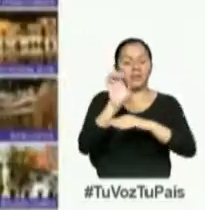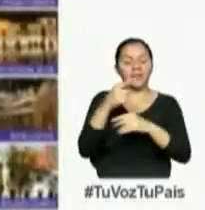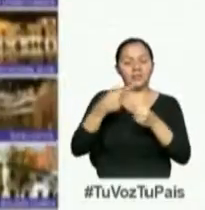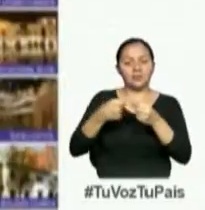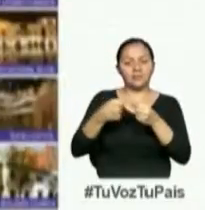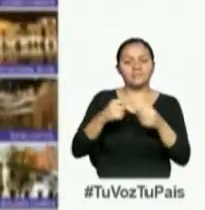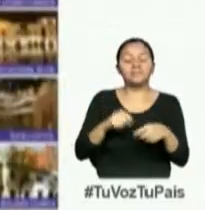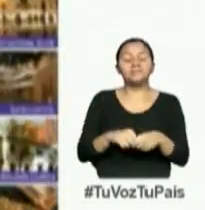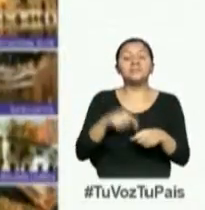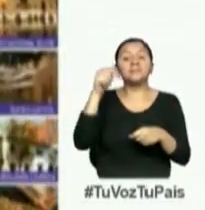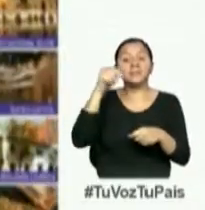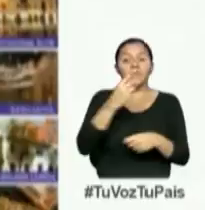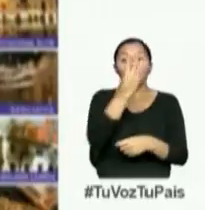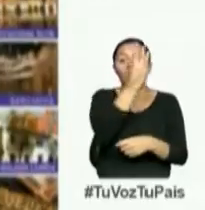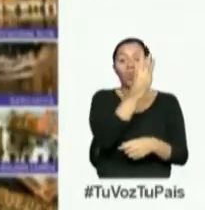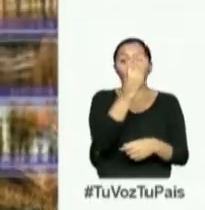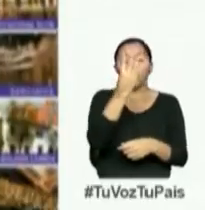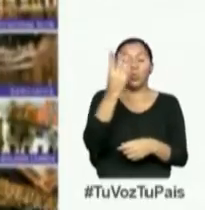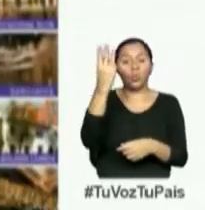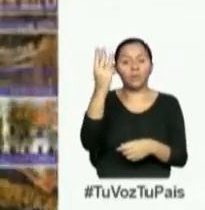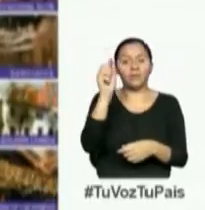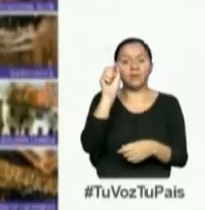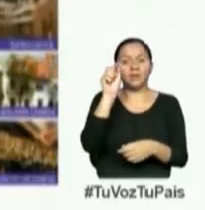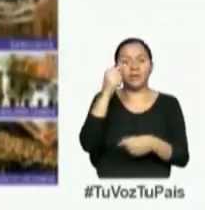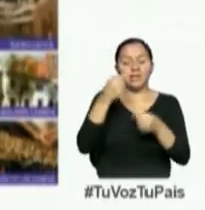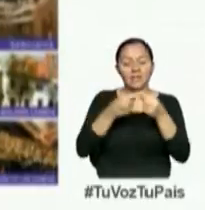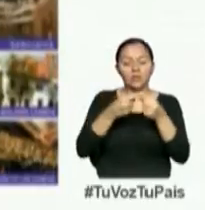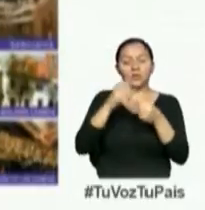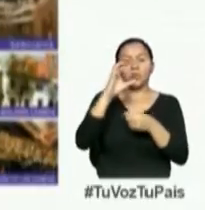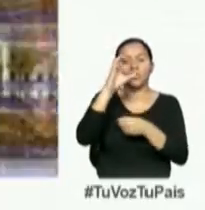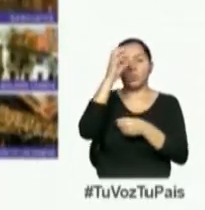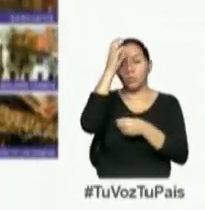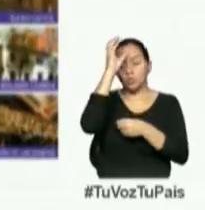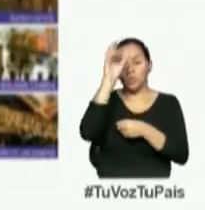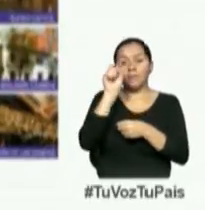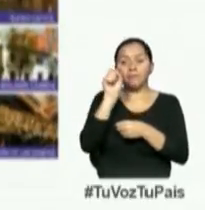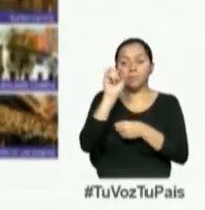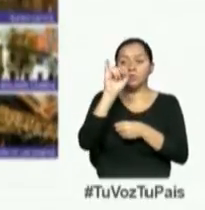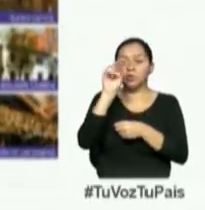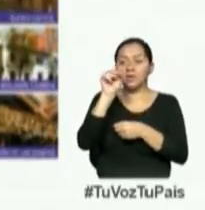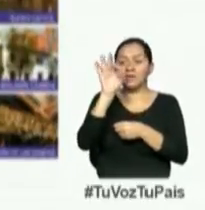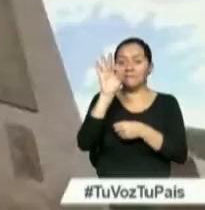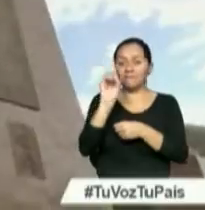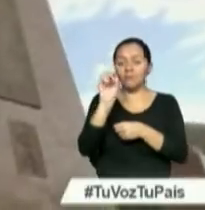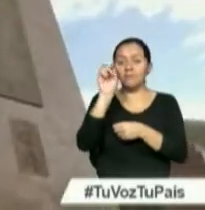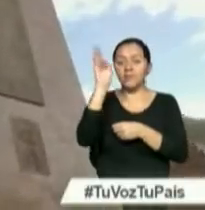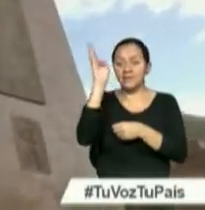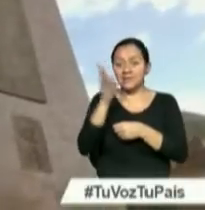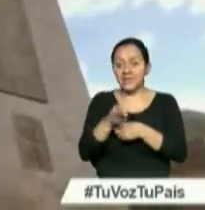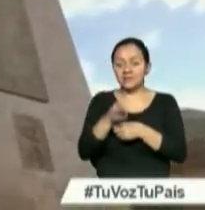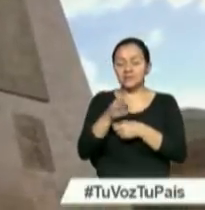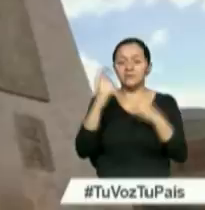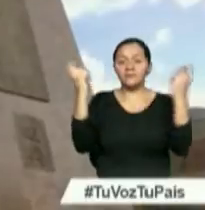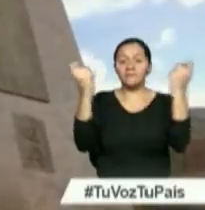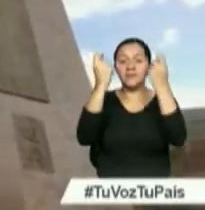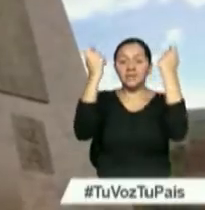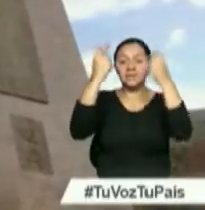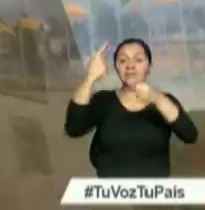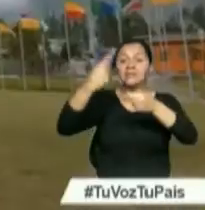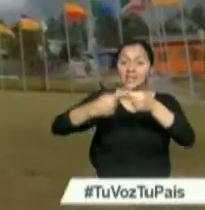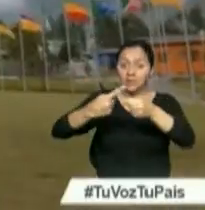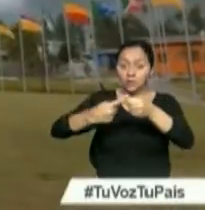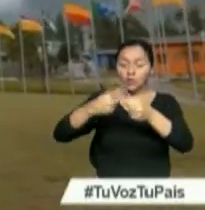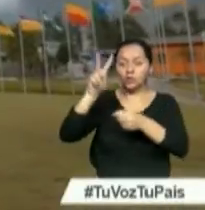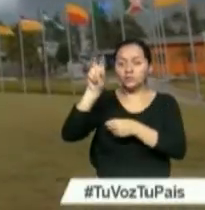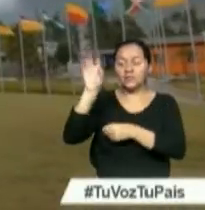En el portal web quitocultura.info slash fiestas de Quito 2016 usted podrá acceder a